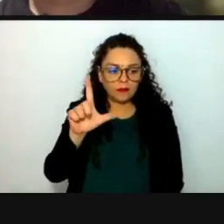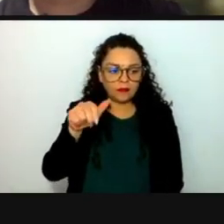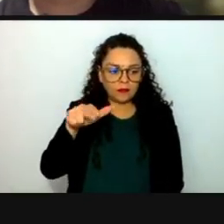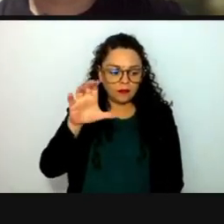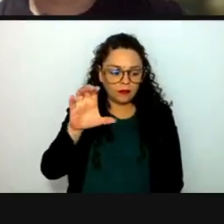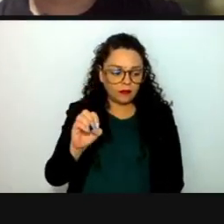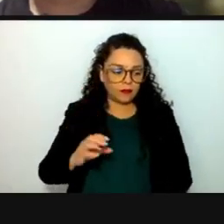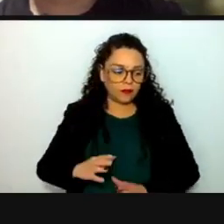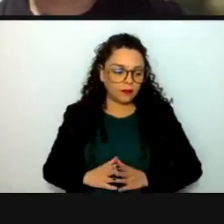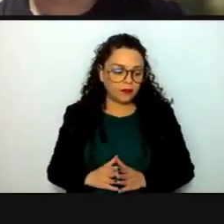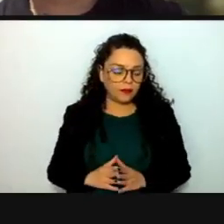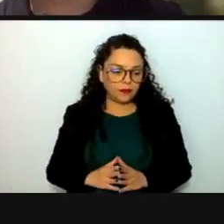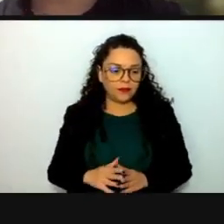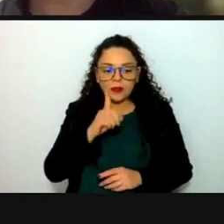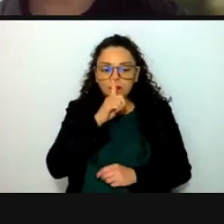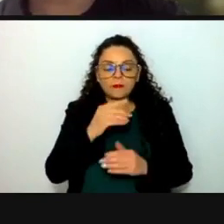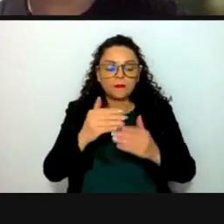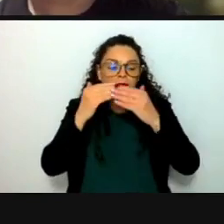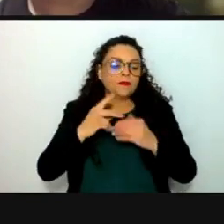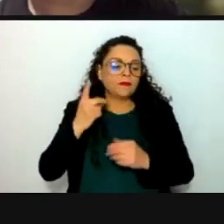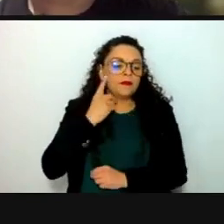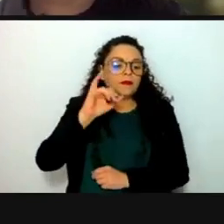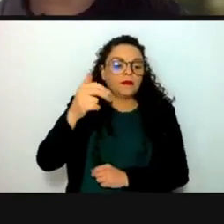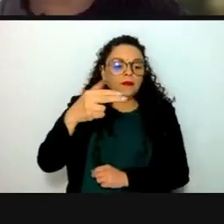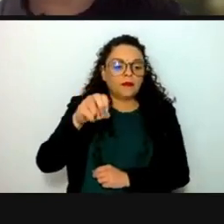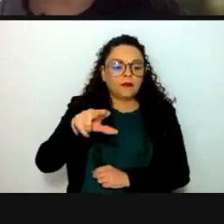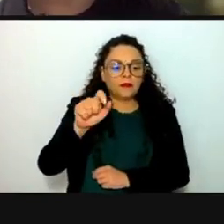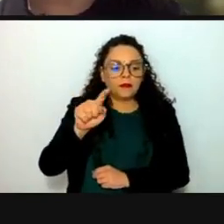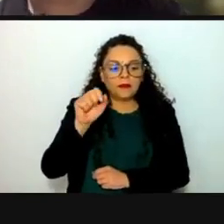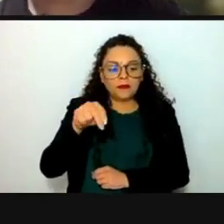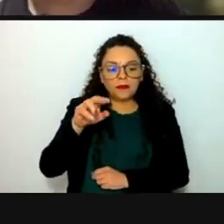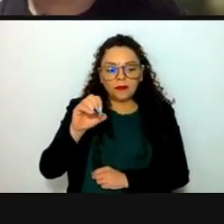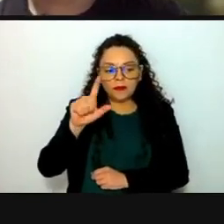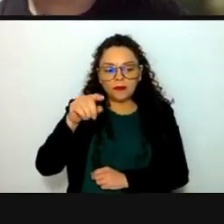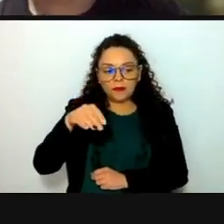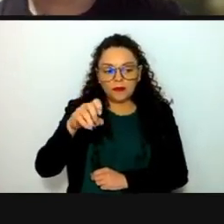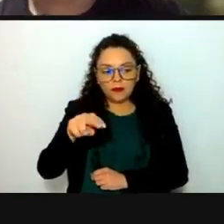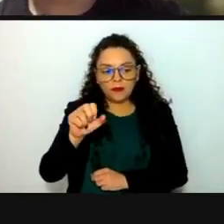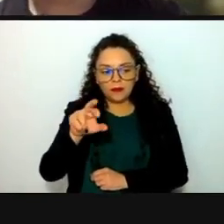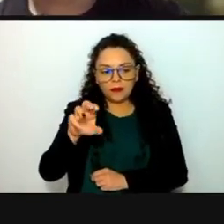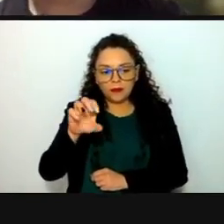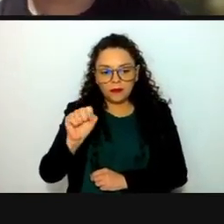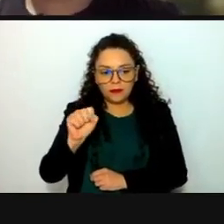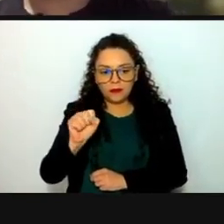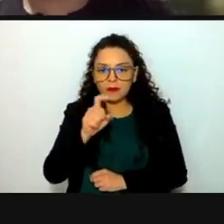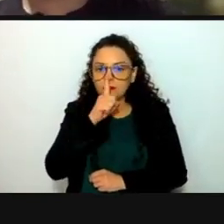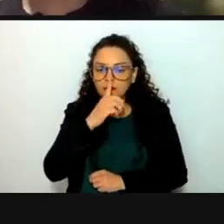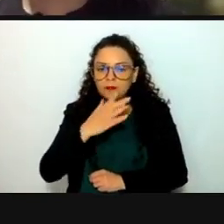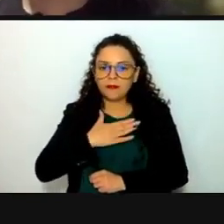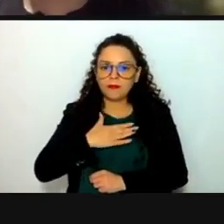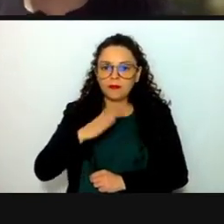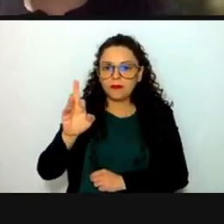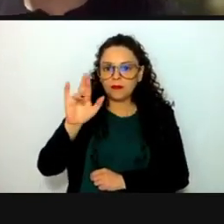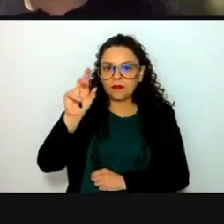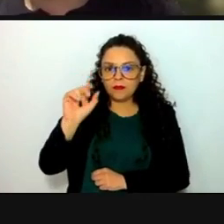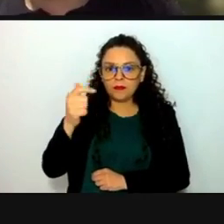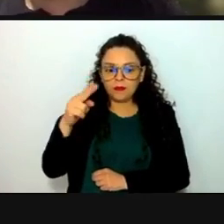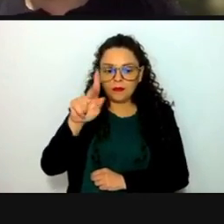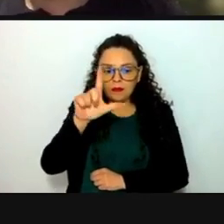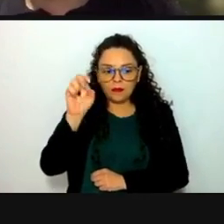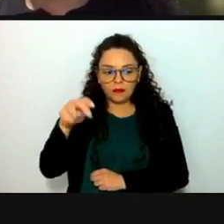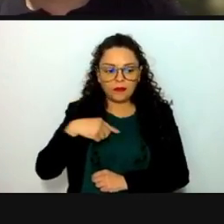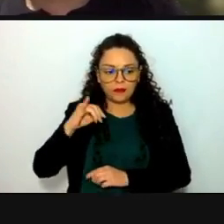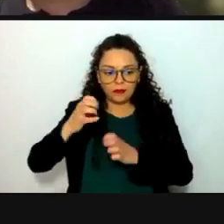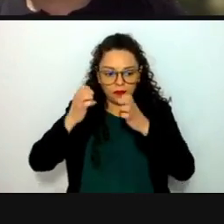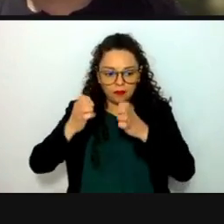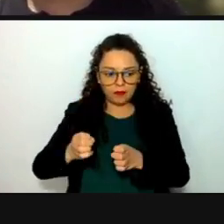Diputado Jonathan Colmenares Rentería. Y la de la voz diputada Frida Guillén presente. Falta